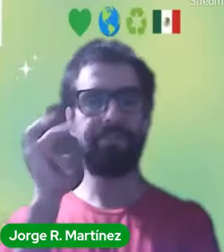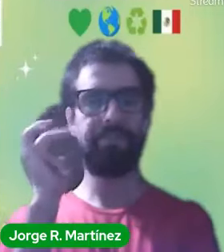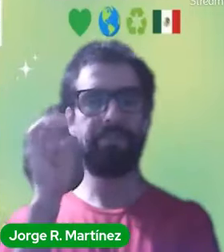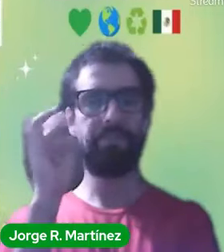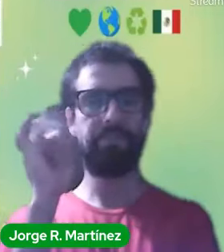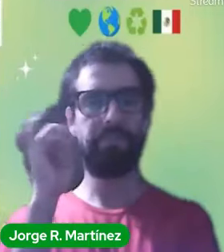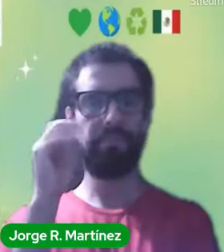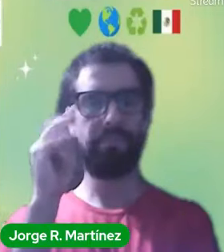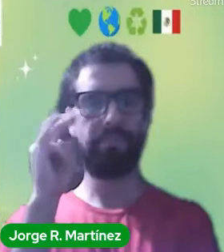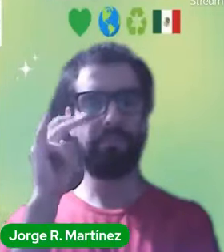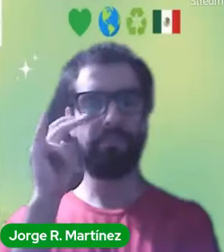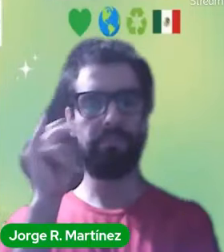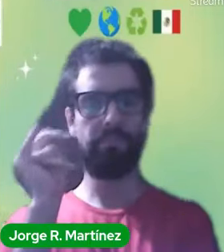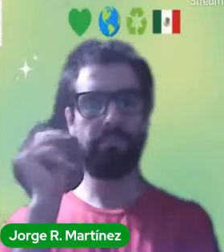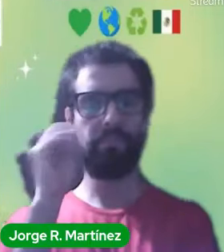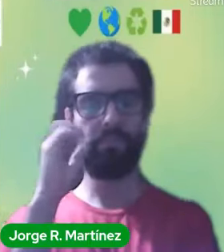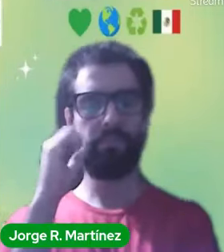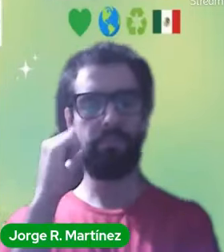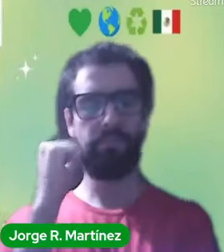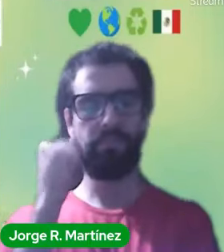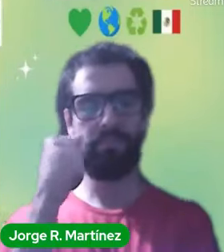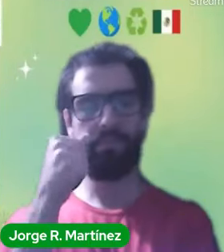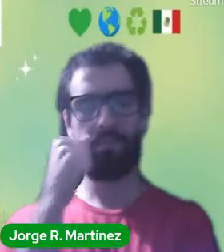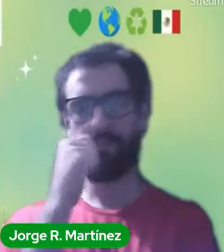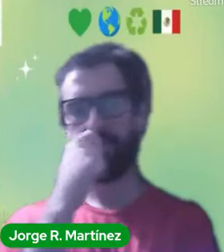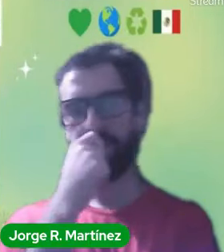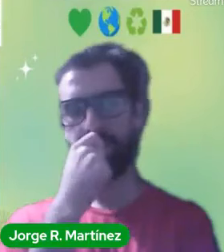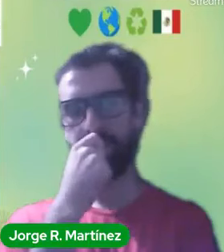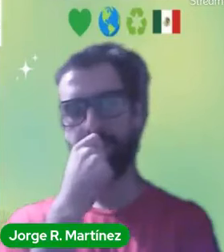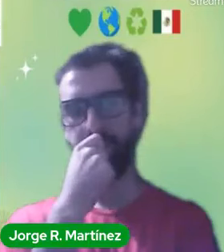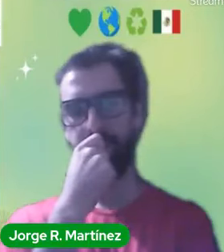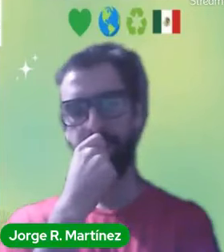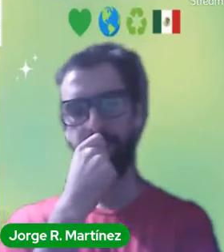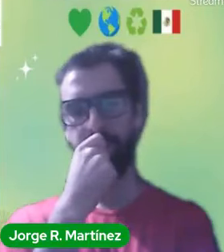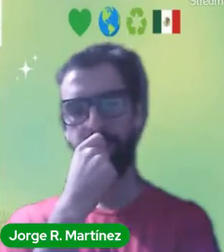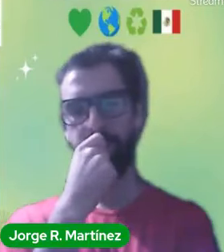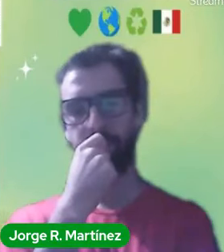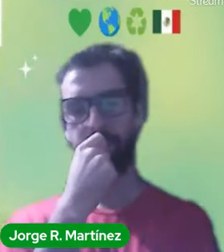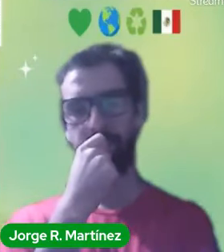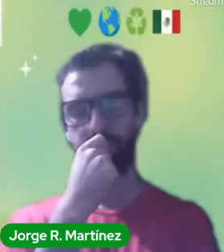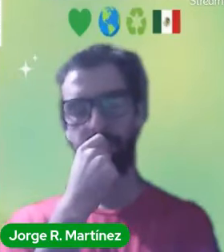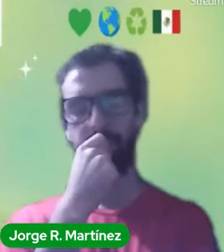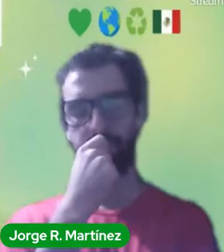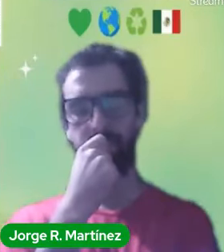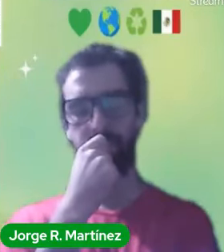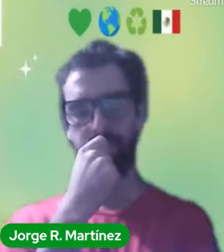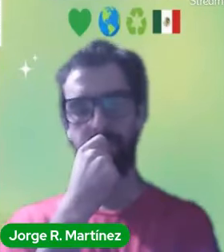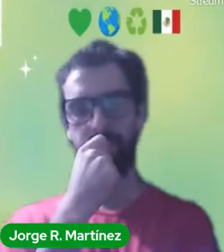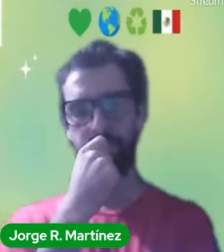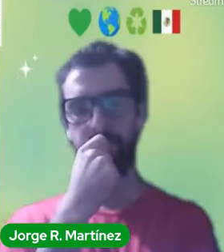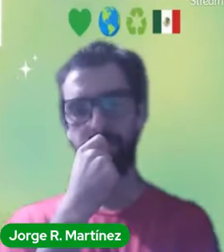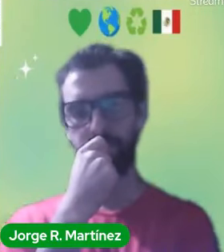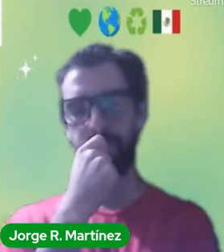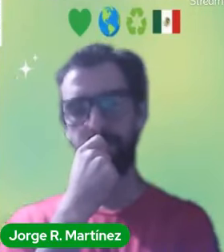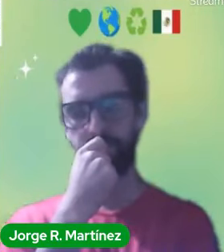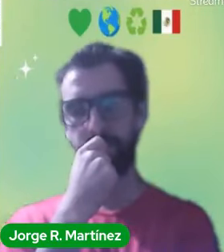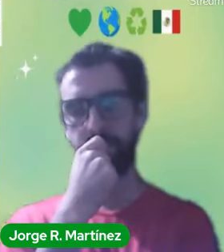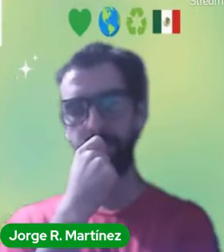es la seguridad de los ciclistas y son las sanciones que se tiene a los